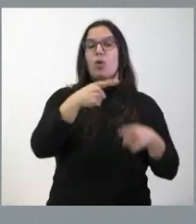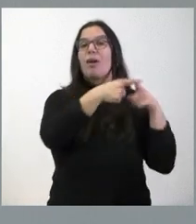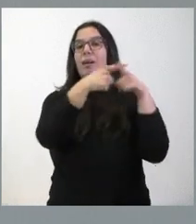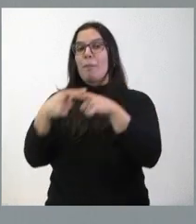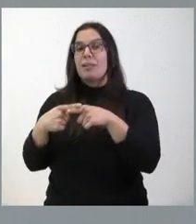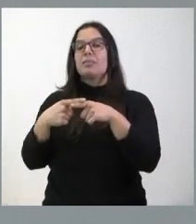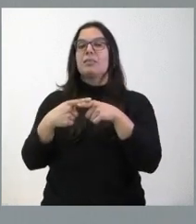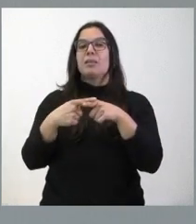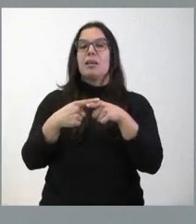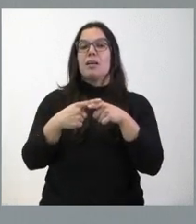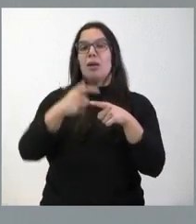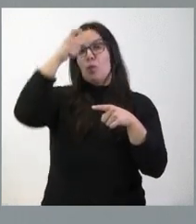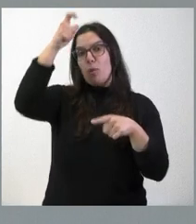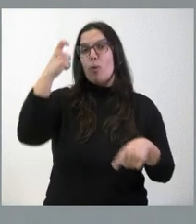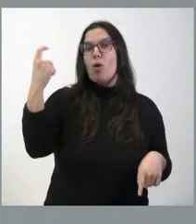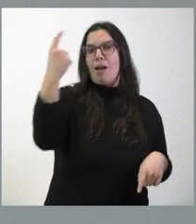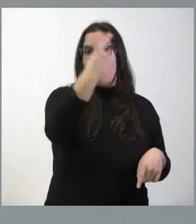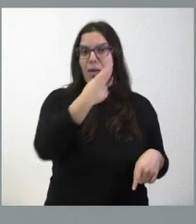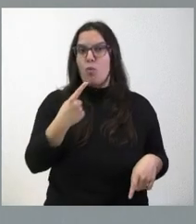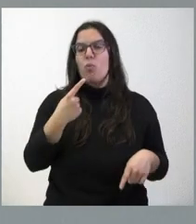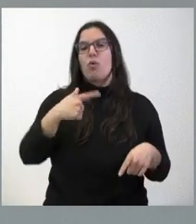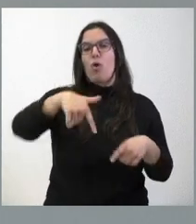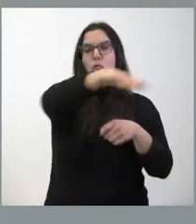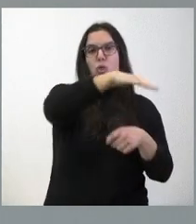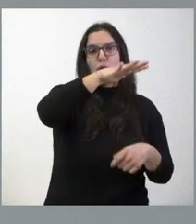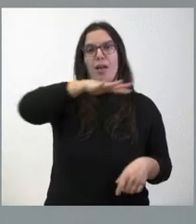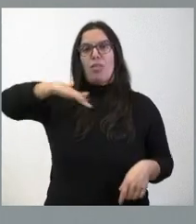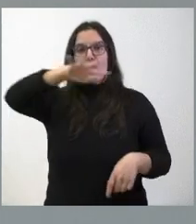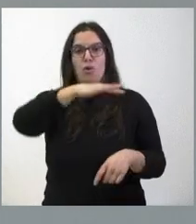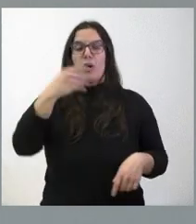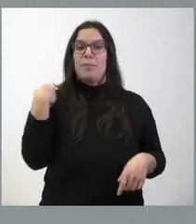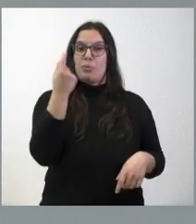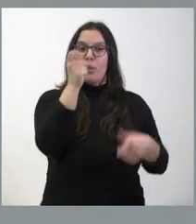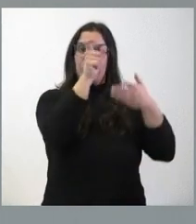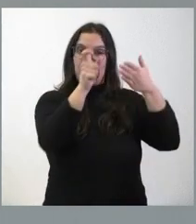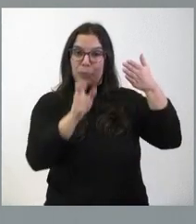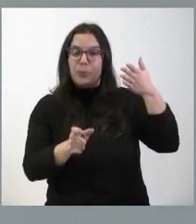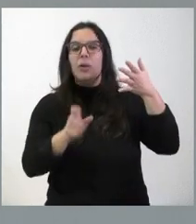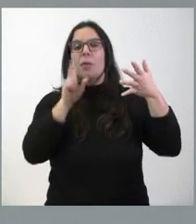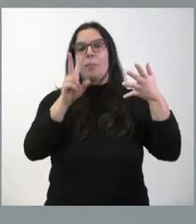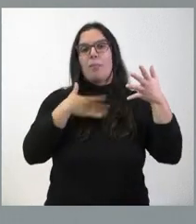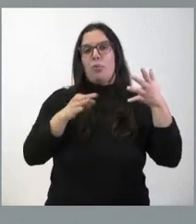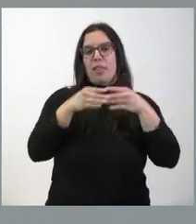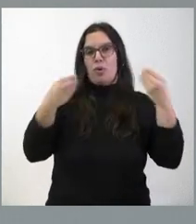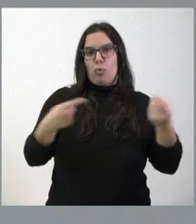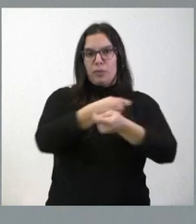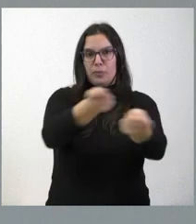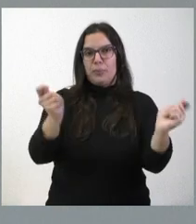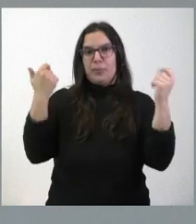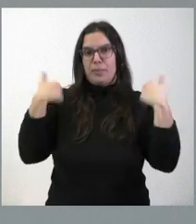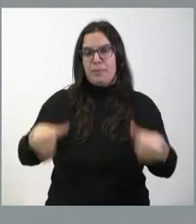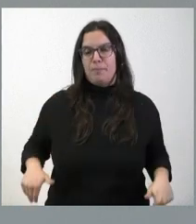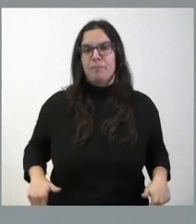por cada una de las localidades y municipios en las cantidades y hectáreas que ven ustedes en la información que se les ha